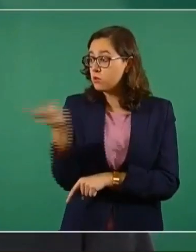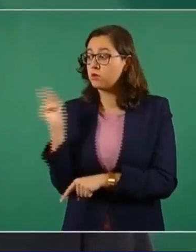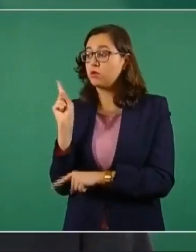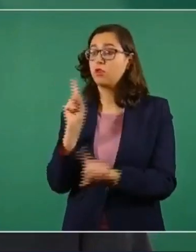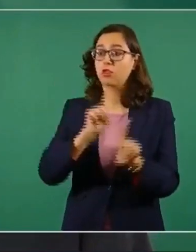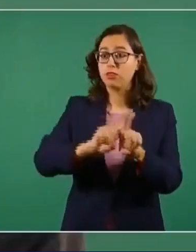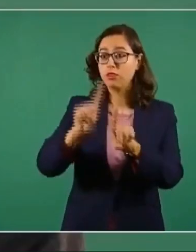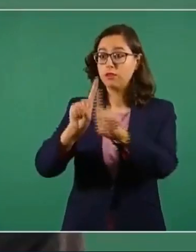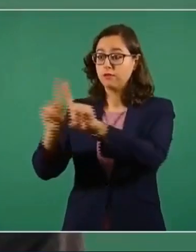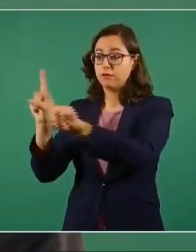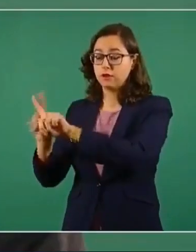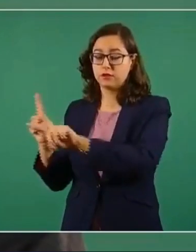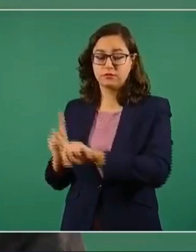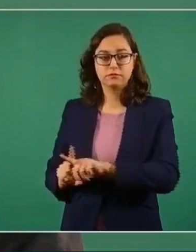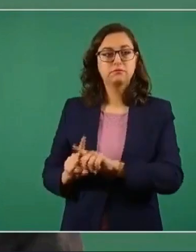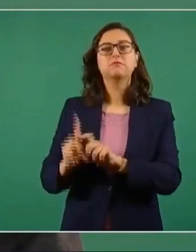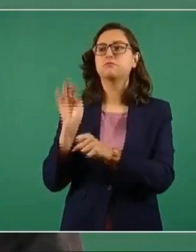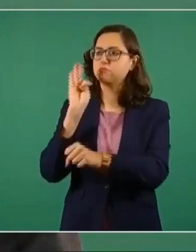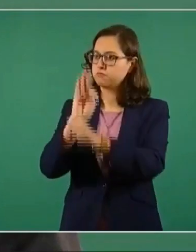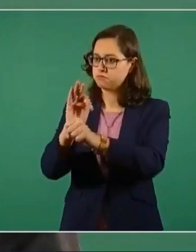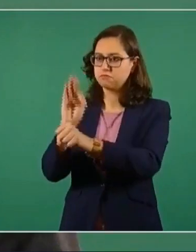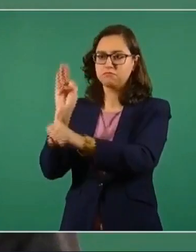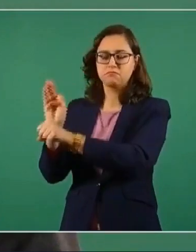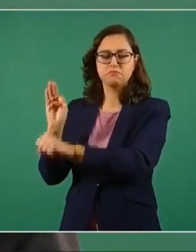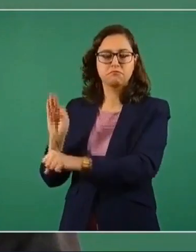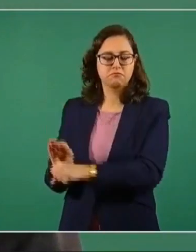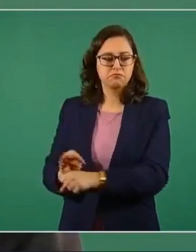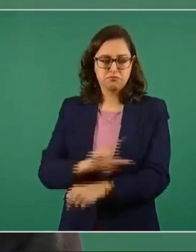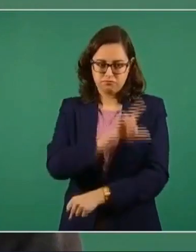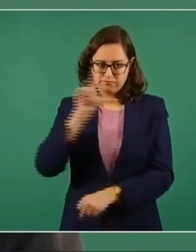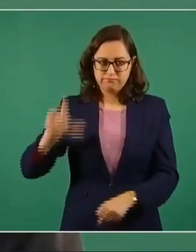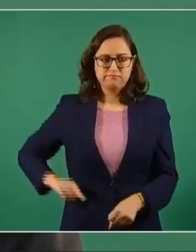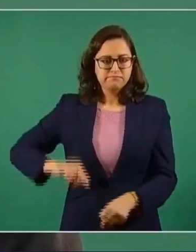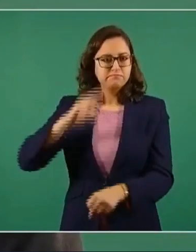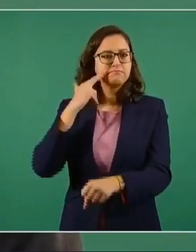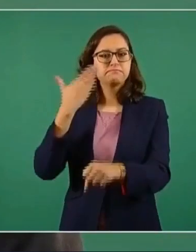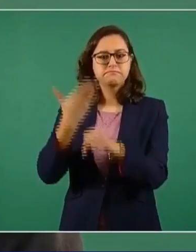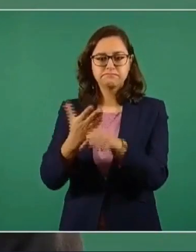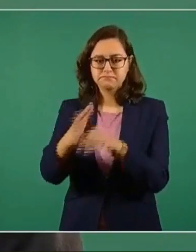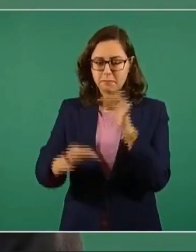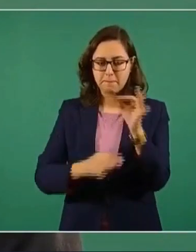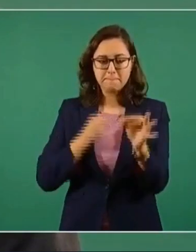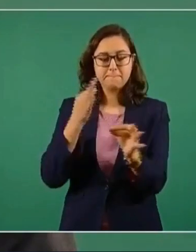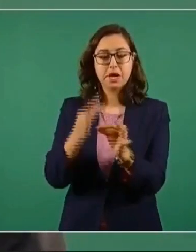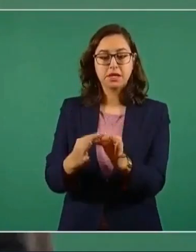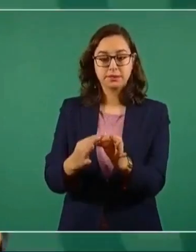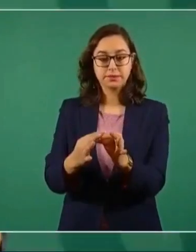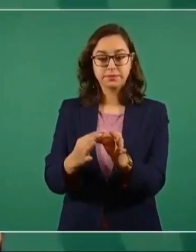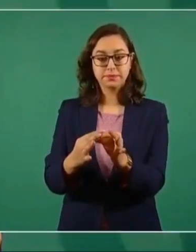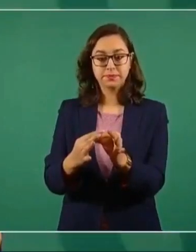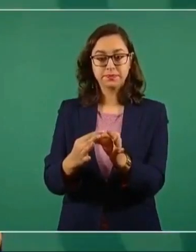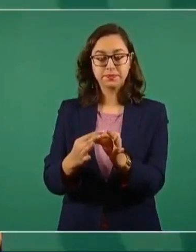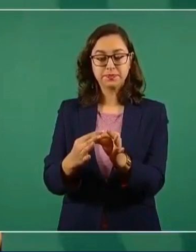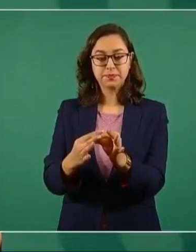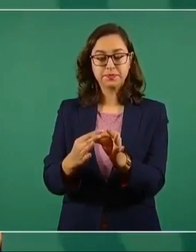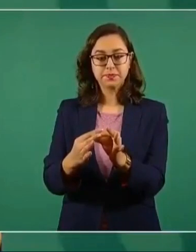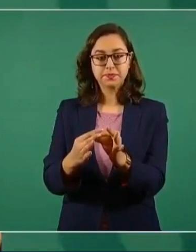mexicanos, es nuestra responsabilidad la protección